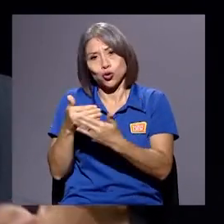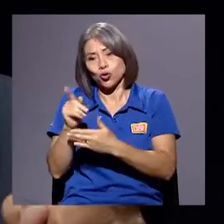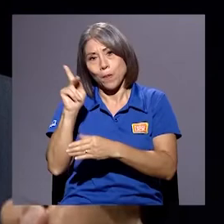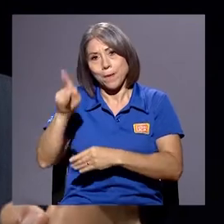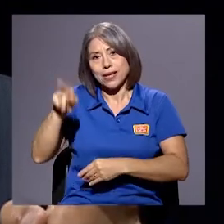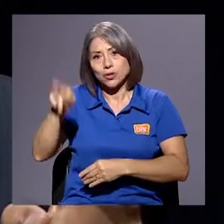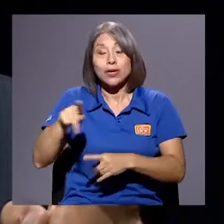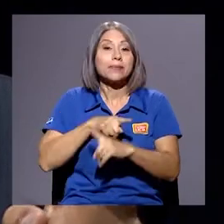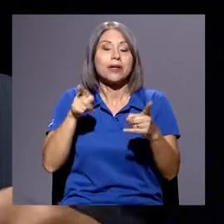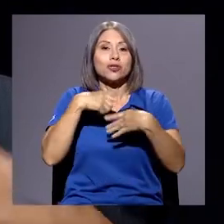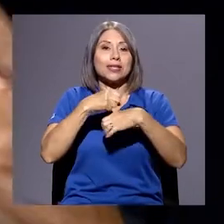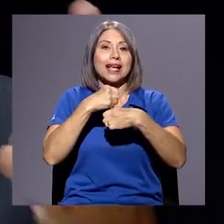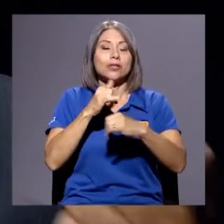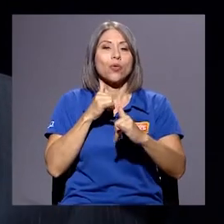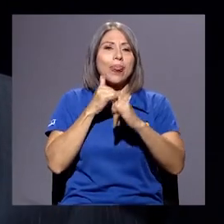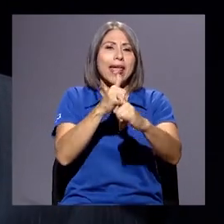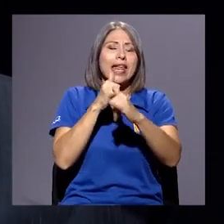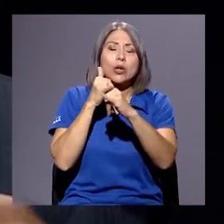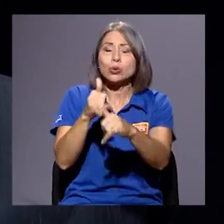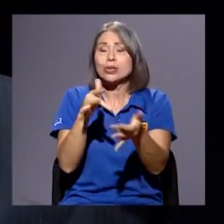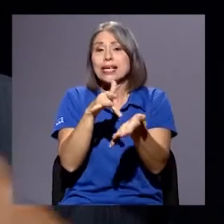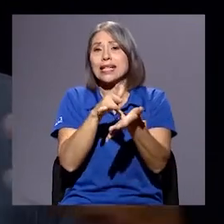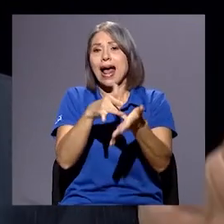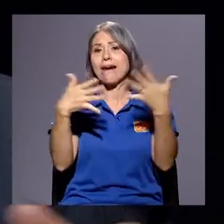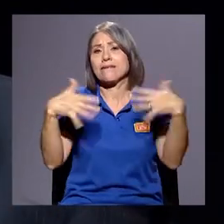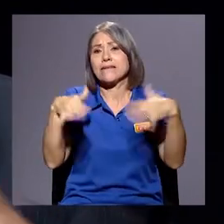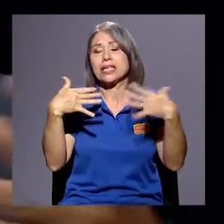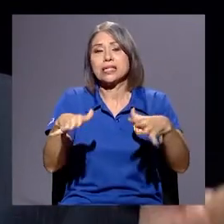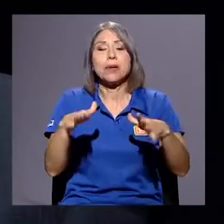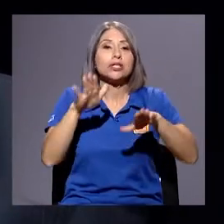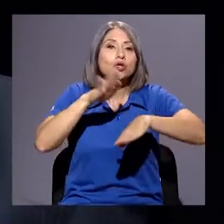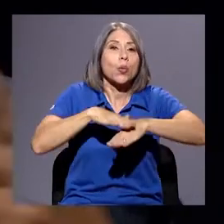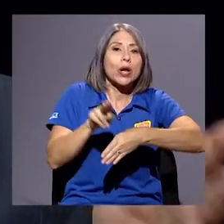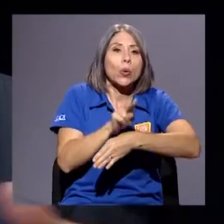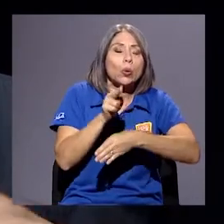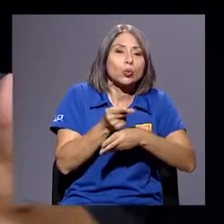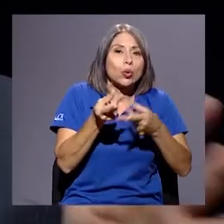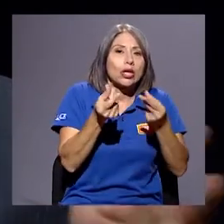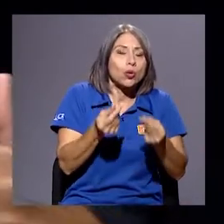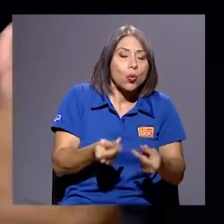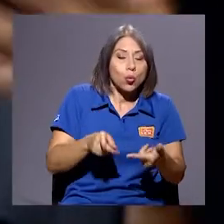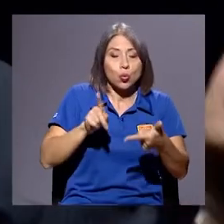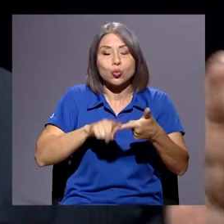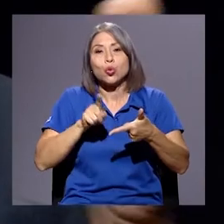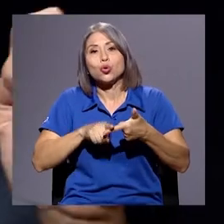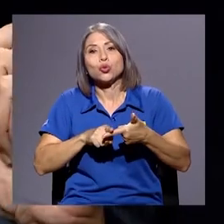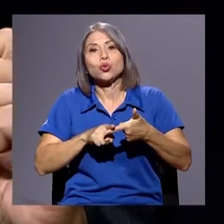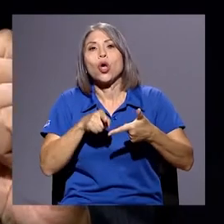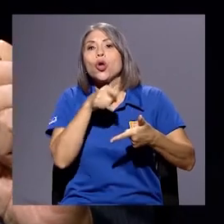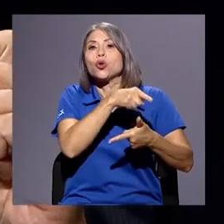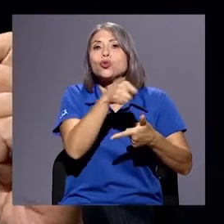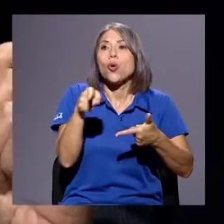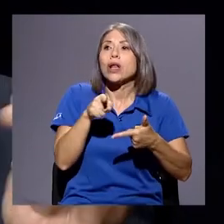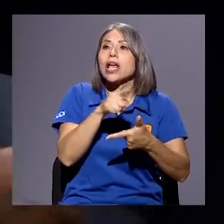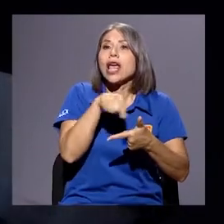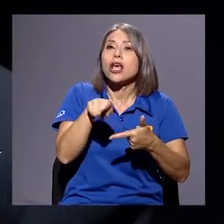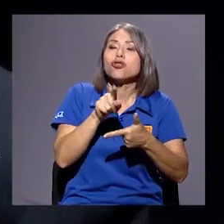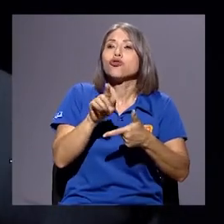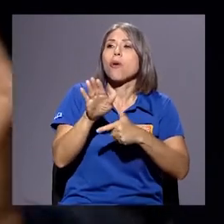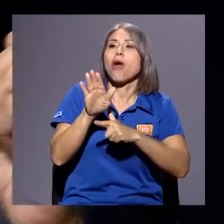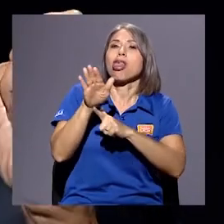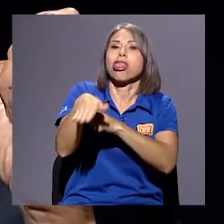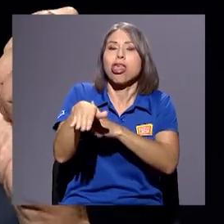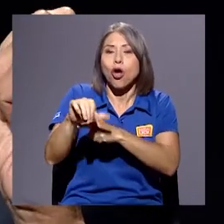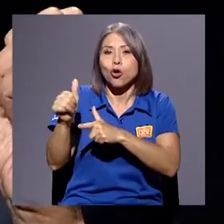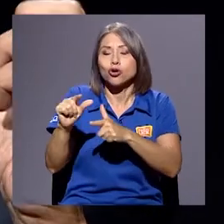denuncias gravísimas de manejo de recursos, de discursos de descalificación hacia otros sectores. Y termina